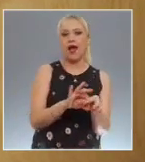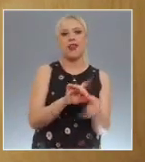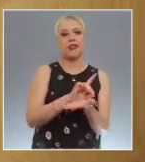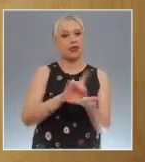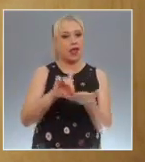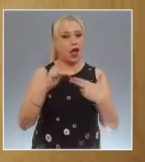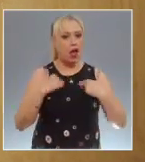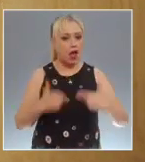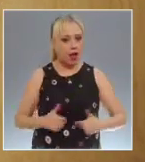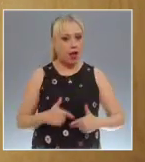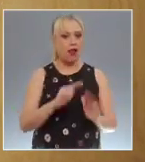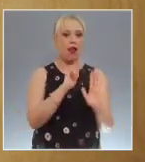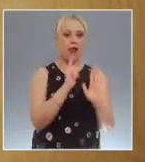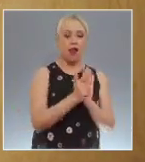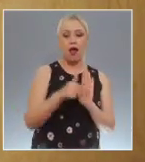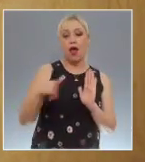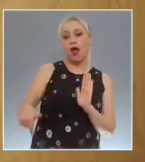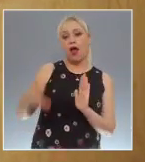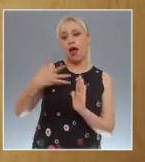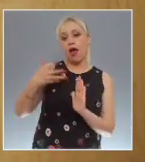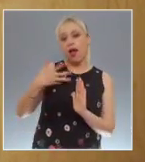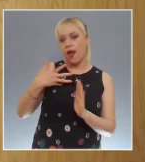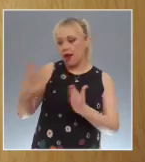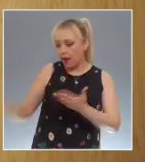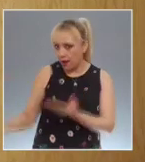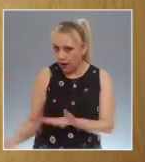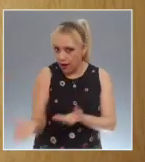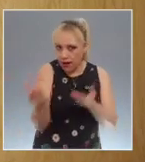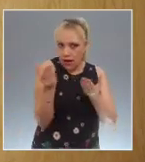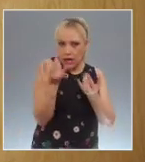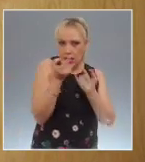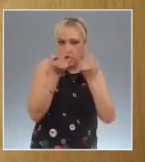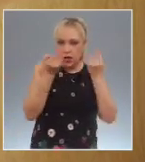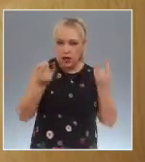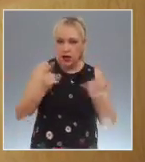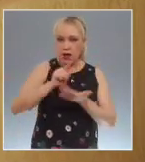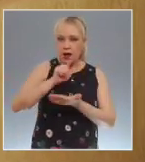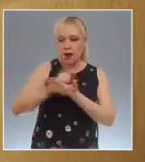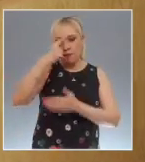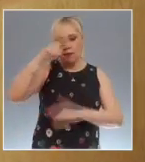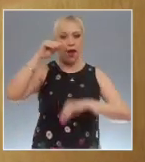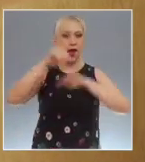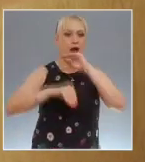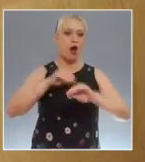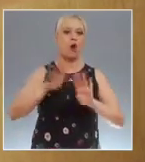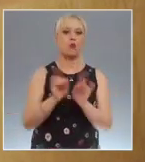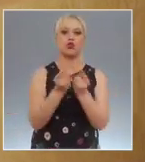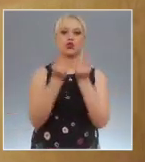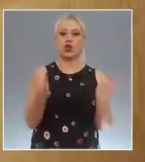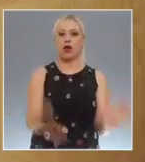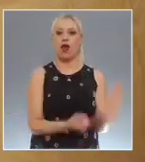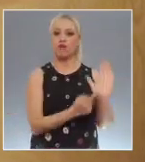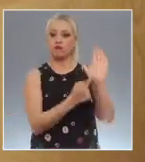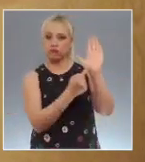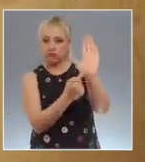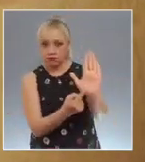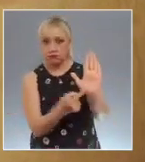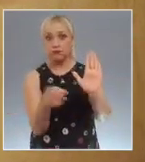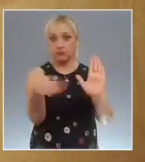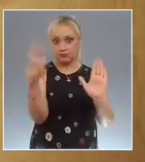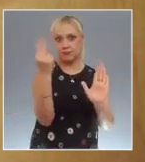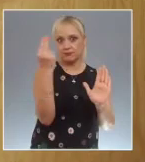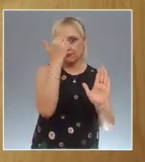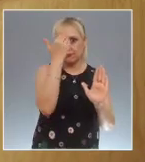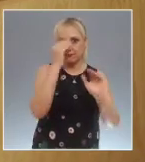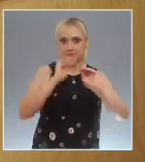jurídicos para poder generar también materiales históricos. Todos estos están a